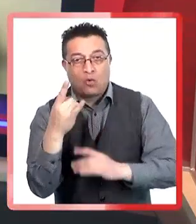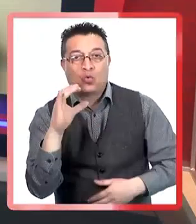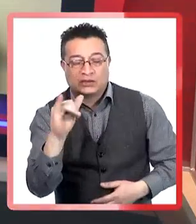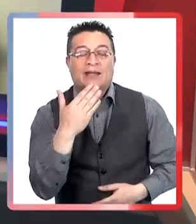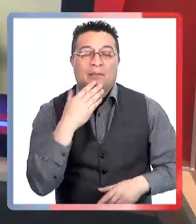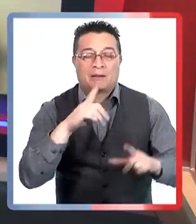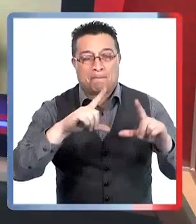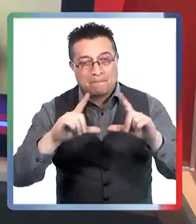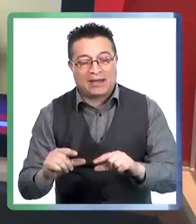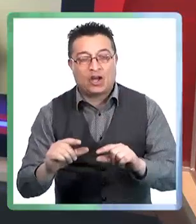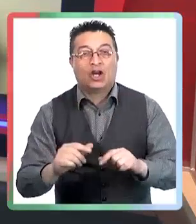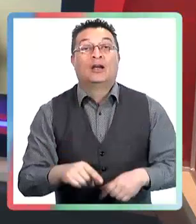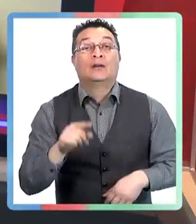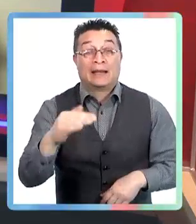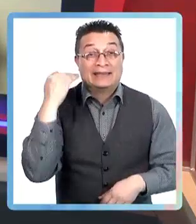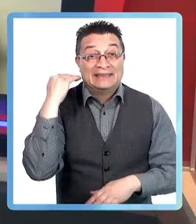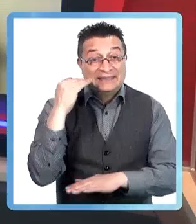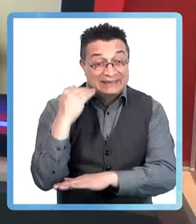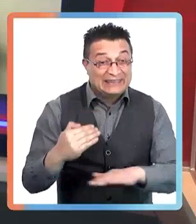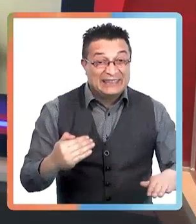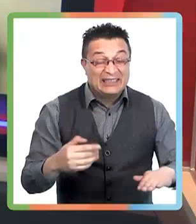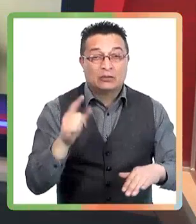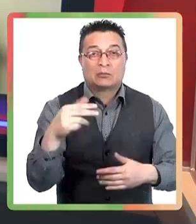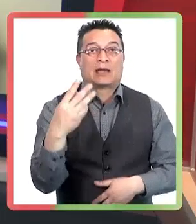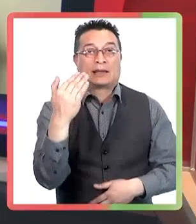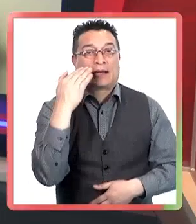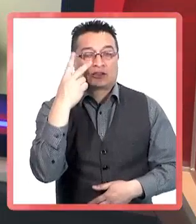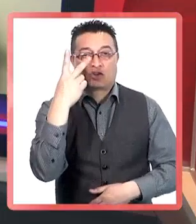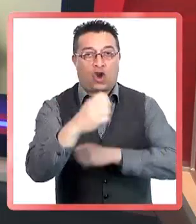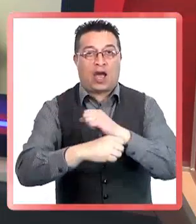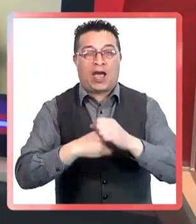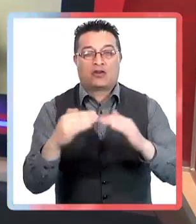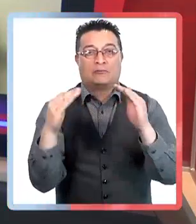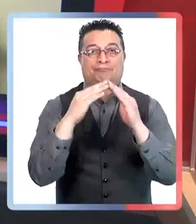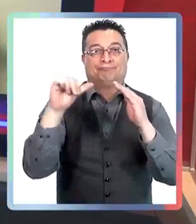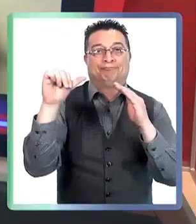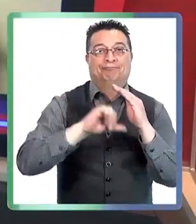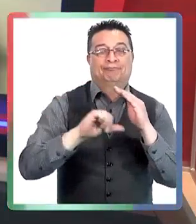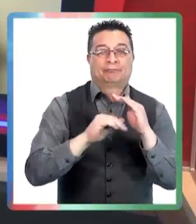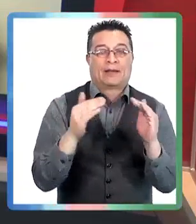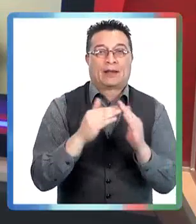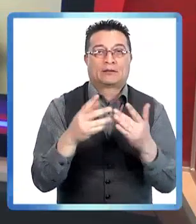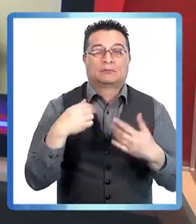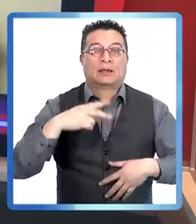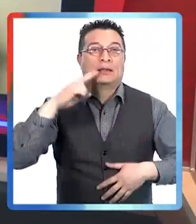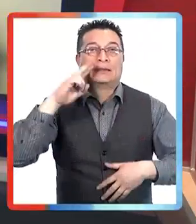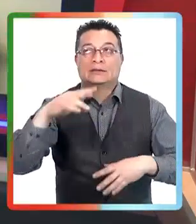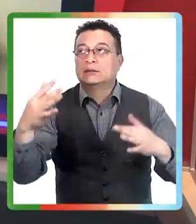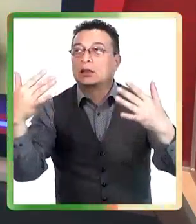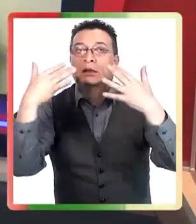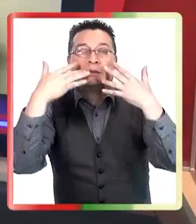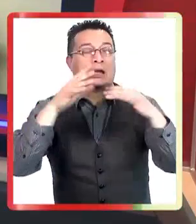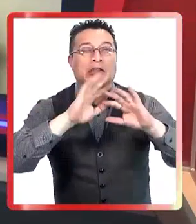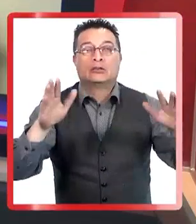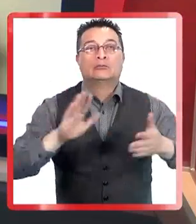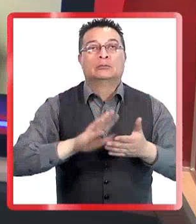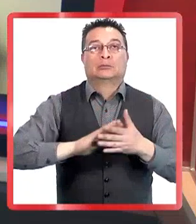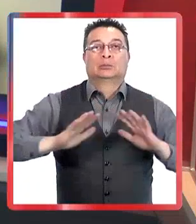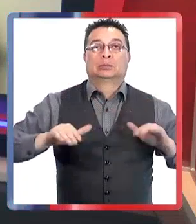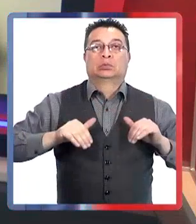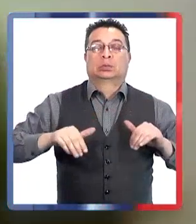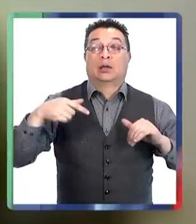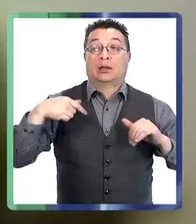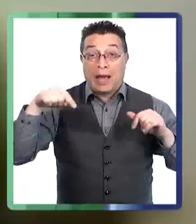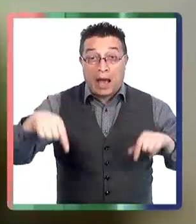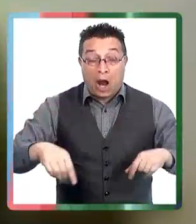tanto, estas infecciones que vimos en los días anteriores probablemente fue para muchos la primera de las infecciones, que es la más compleja. Y ese fue el escenario que tuvimos que